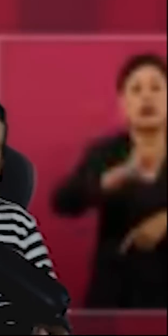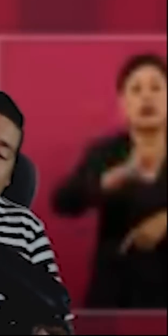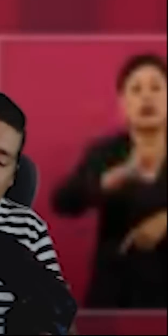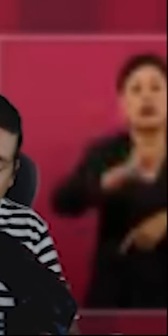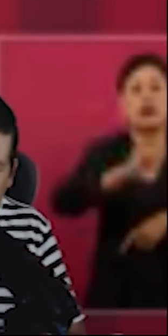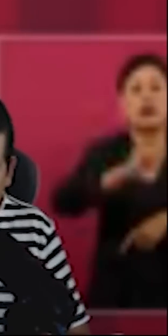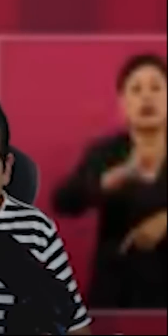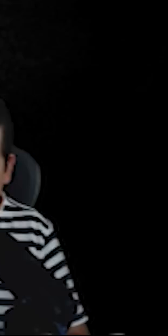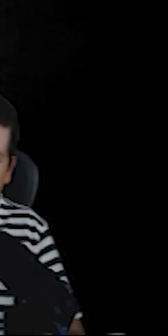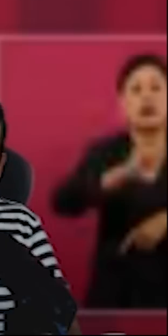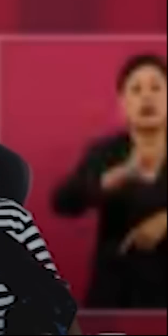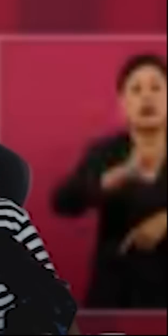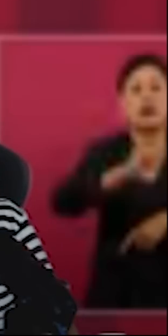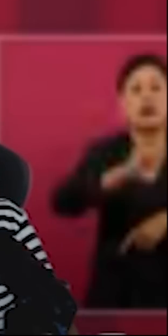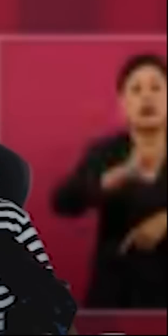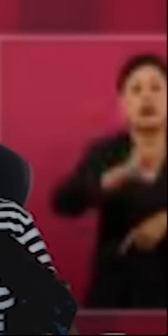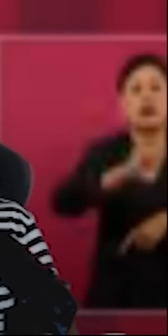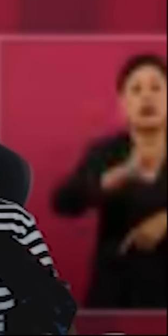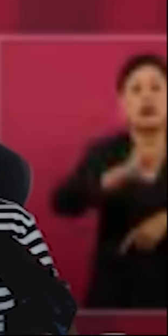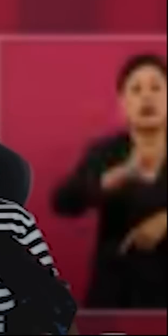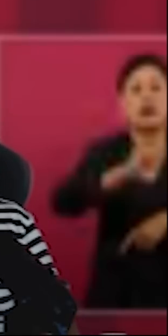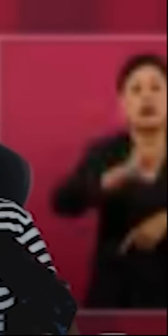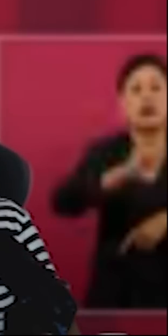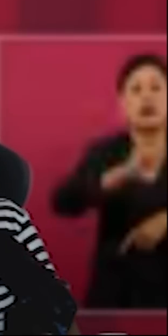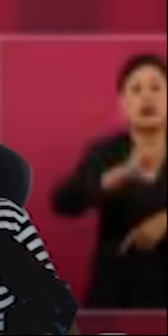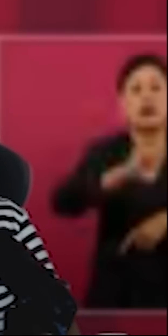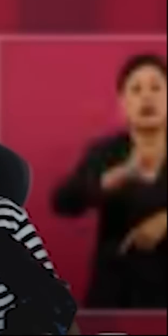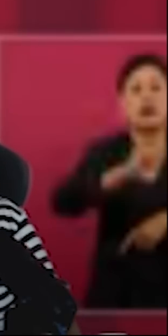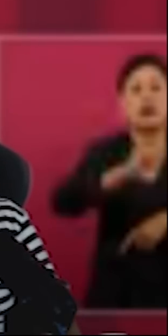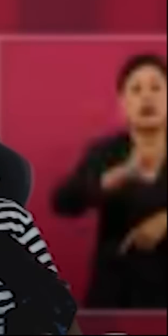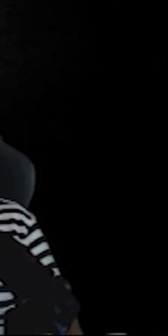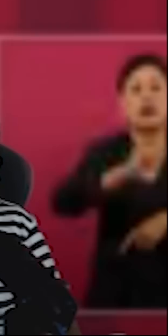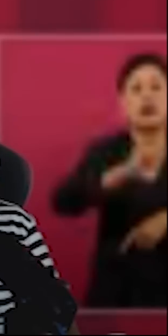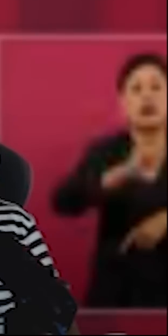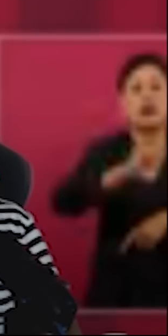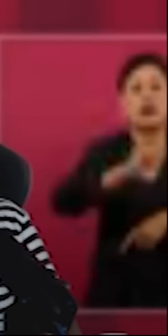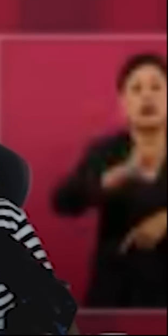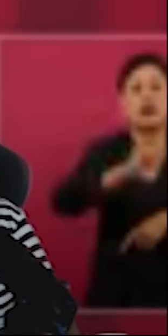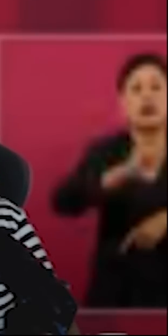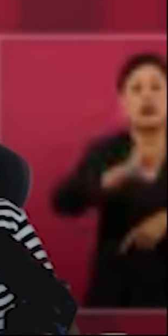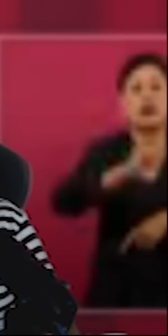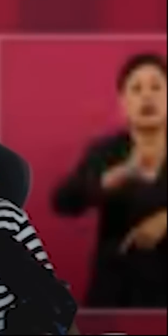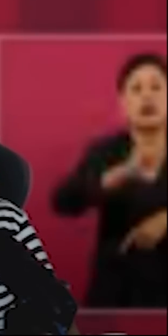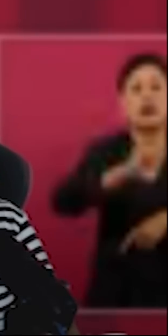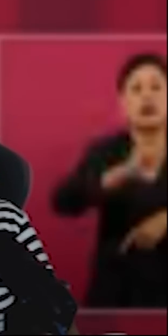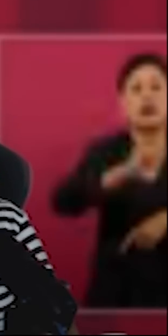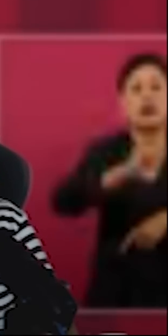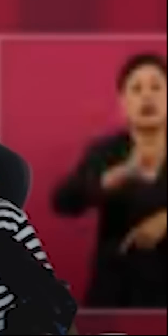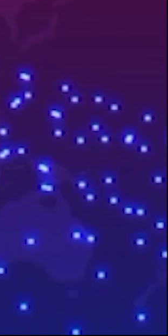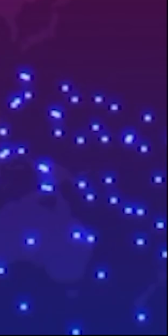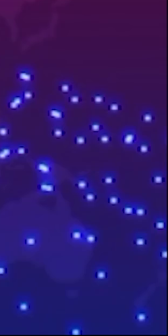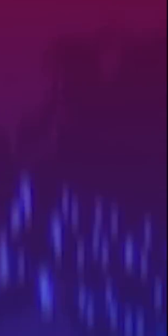pues ahí está familia lo que dijo el presidente Andrés Manuel López Obrador y esperemos como él mismo lo dice con toda el alma que